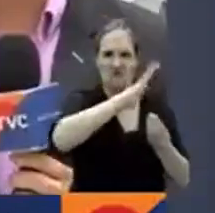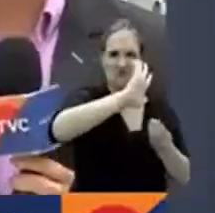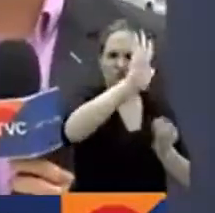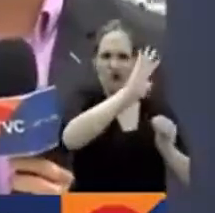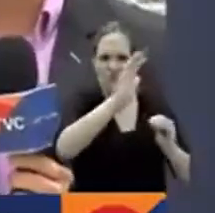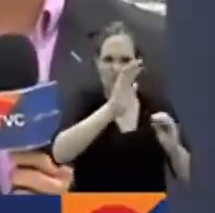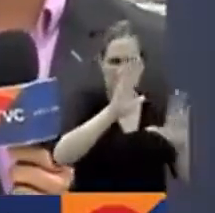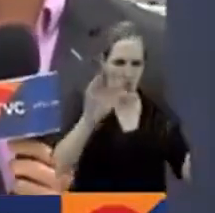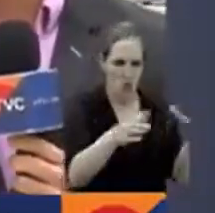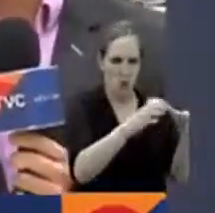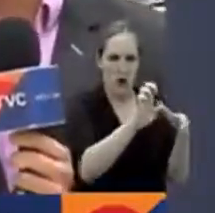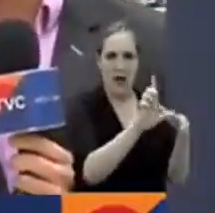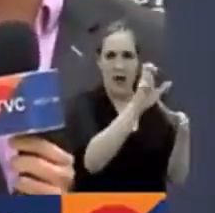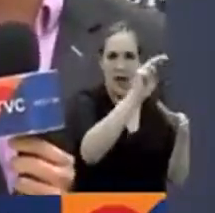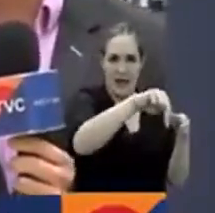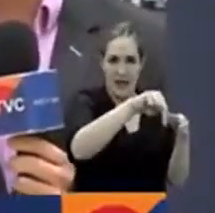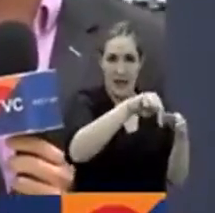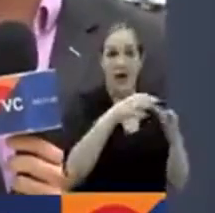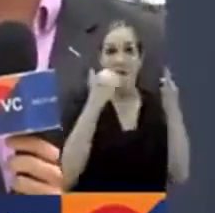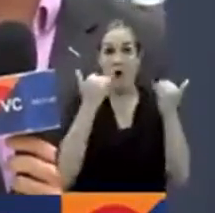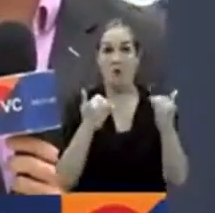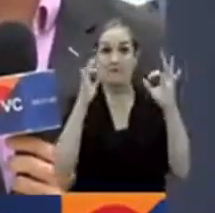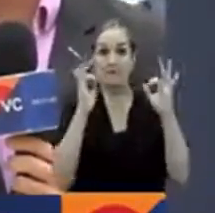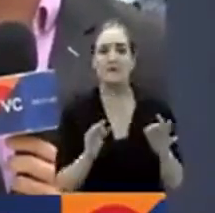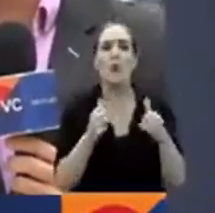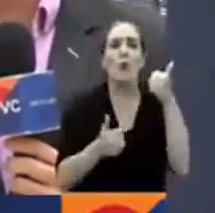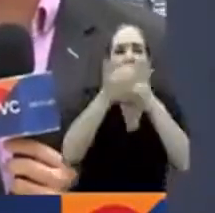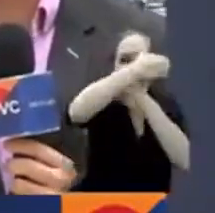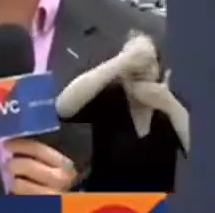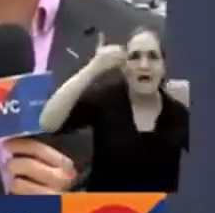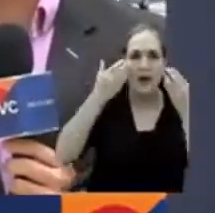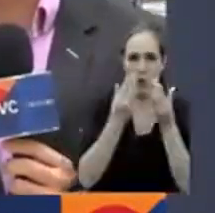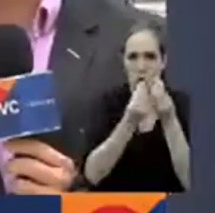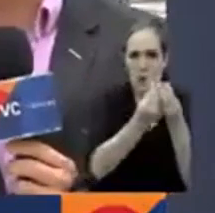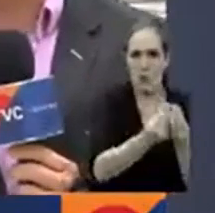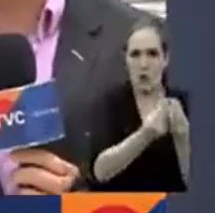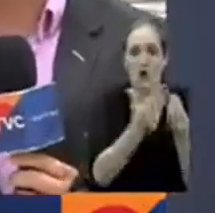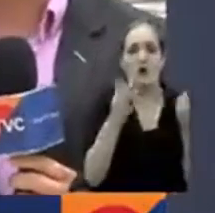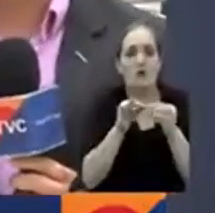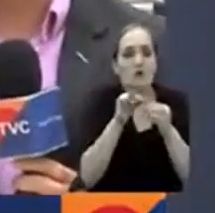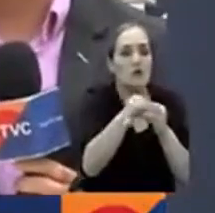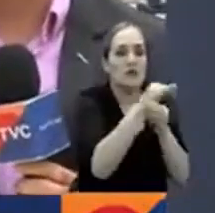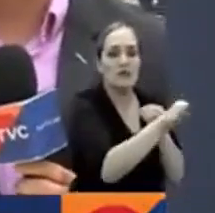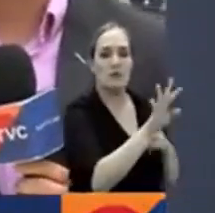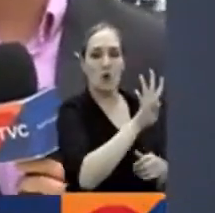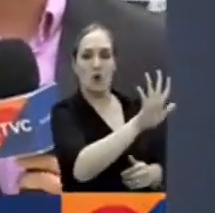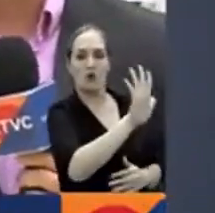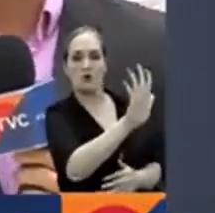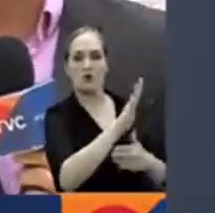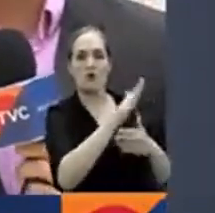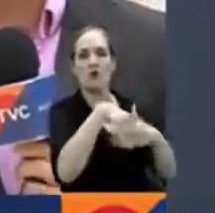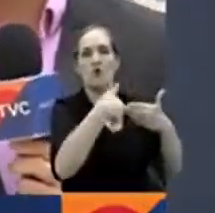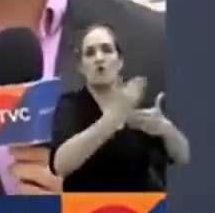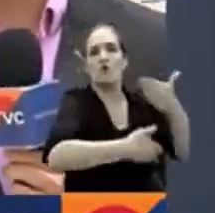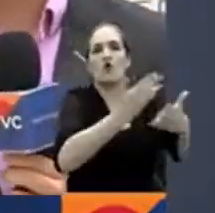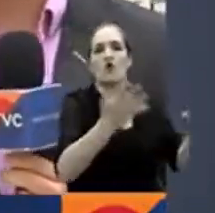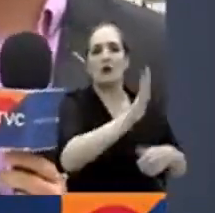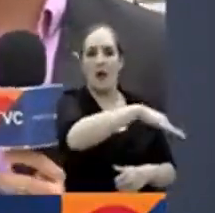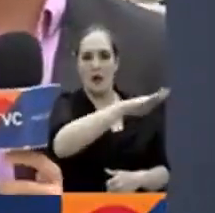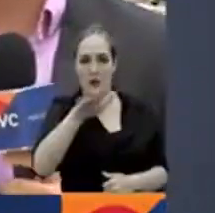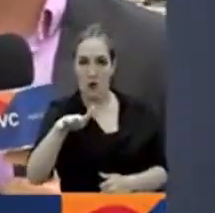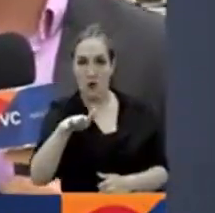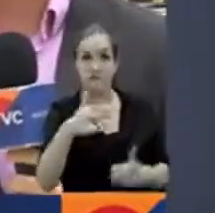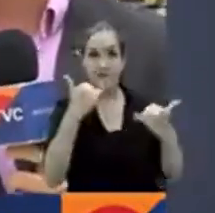disidencias del 36 de las FARC que opera en cuatro municipios del norte del departamento de Antioquia. Nos han confirmado fuentes de la administración municipal